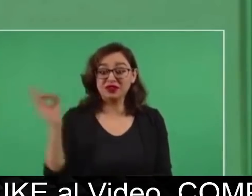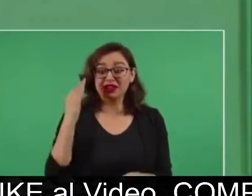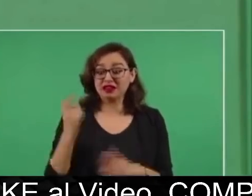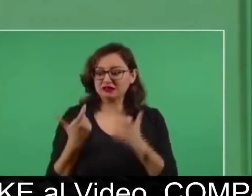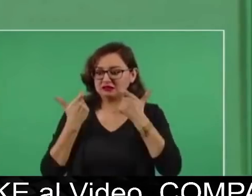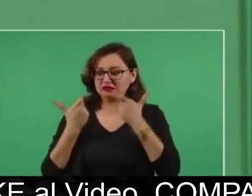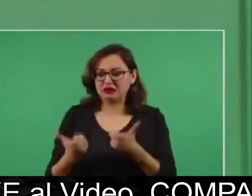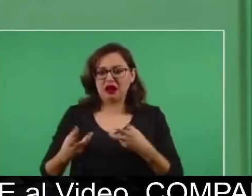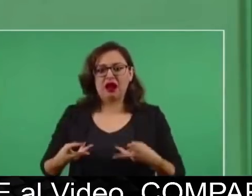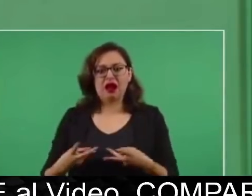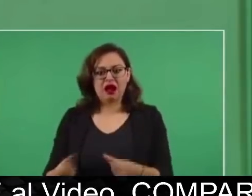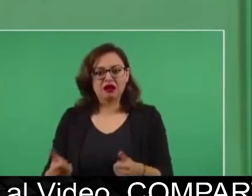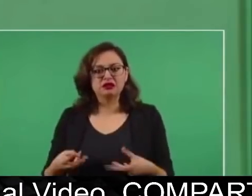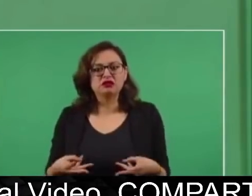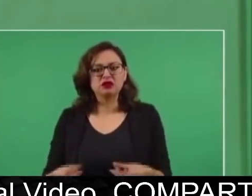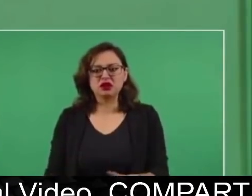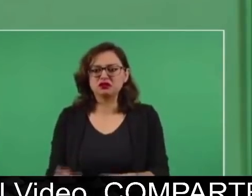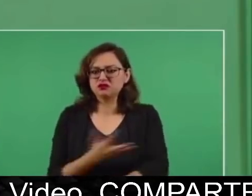transparencia,